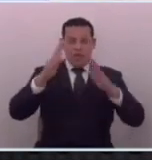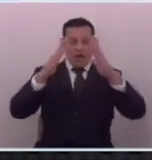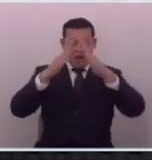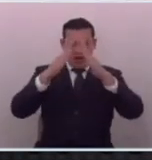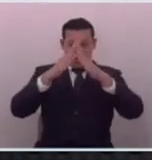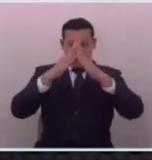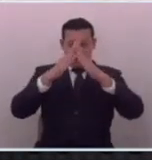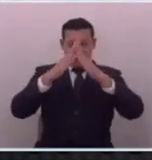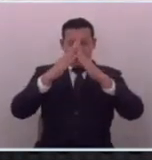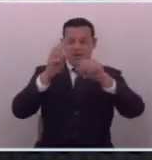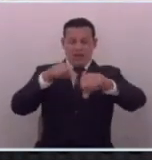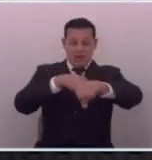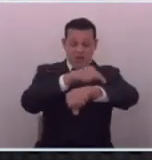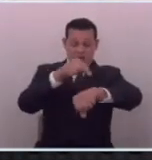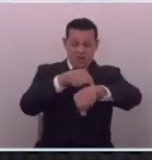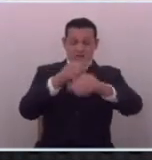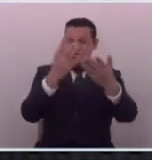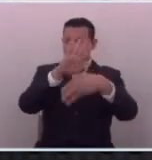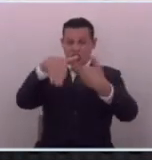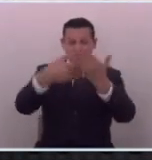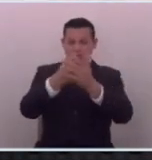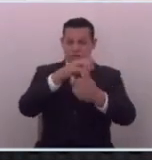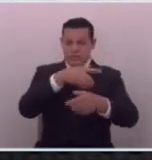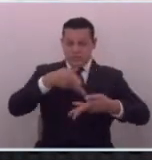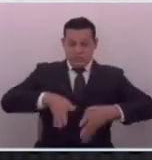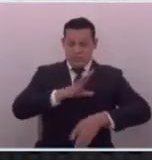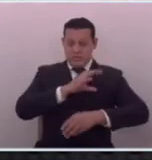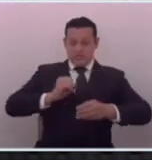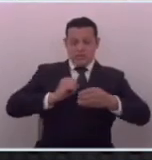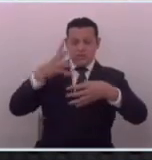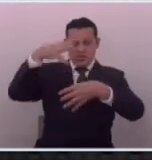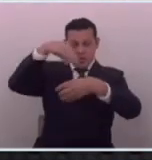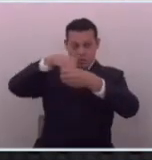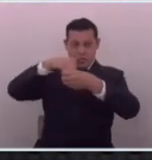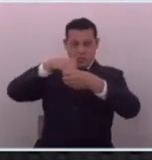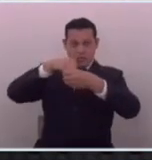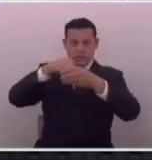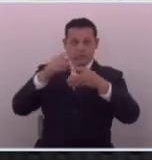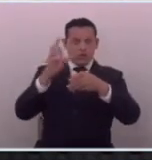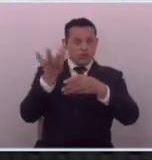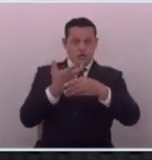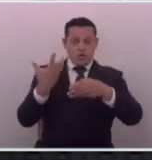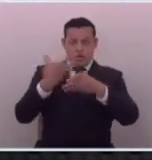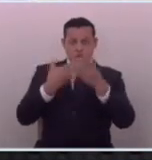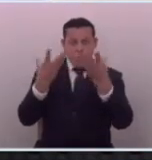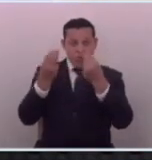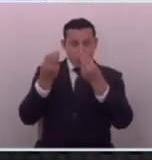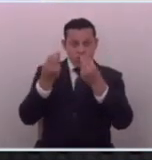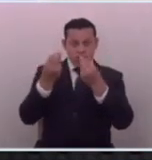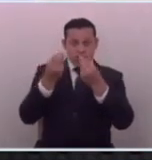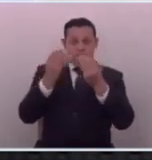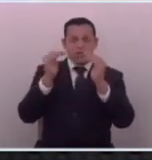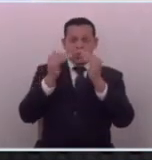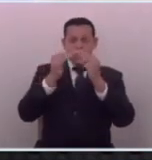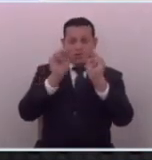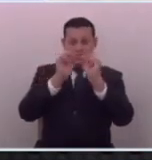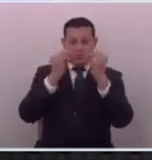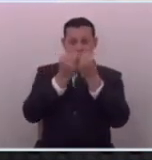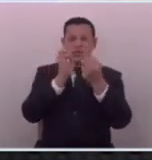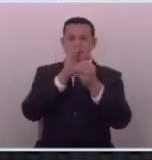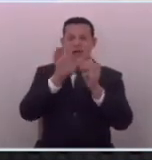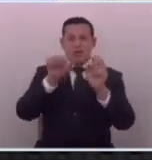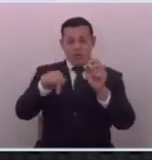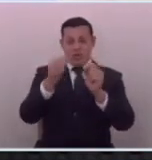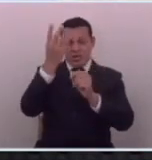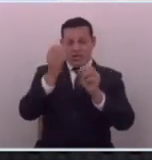si hace un año una pandilla decía que iban a matar 20, 30, 40, 50 salvadoreños